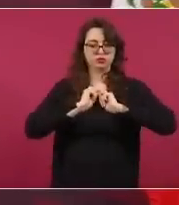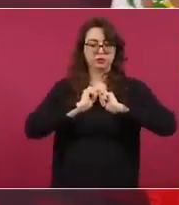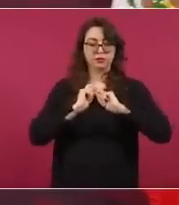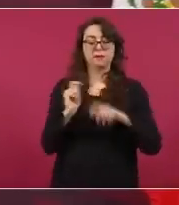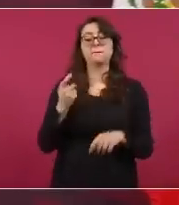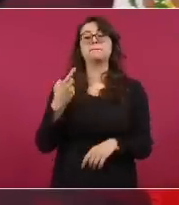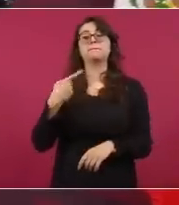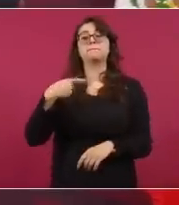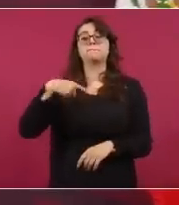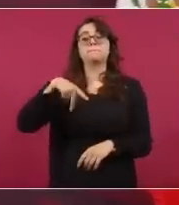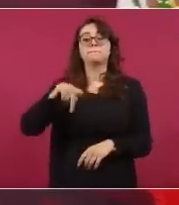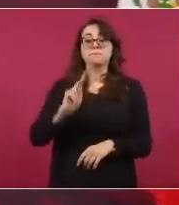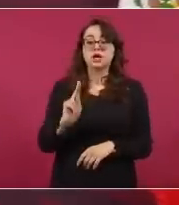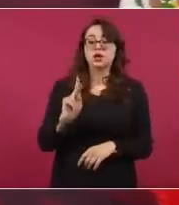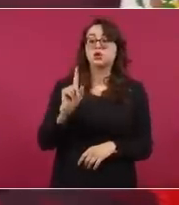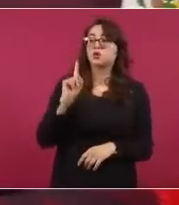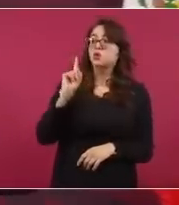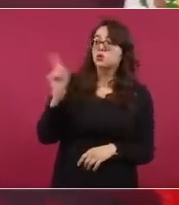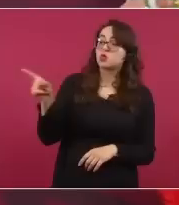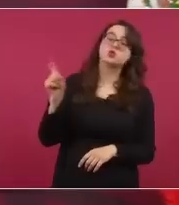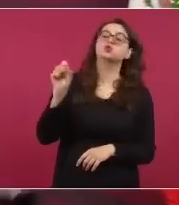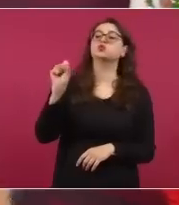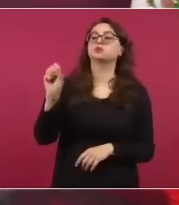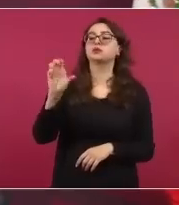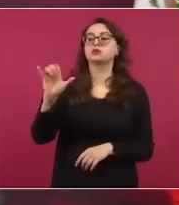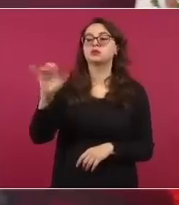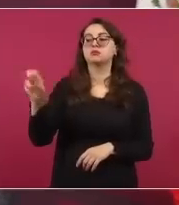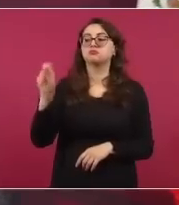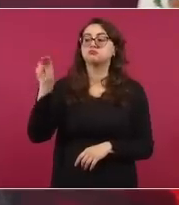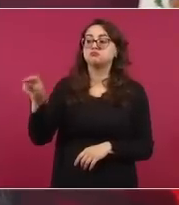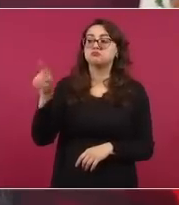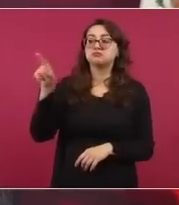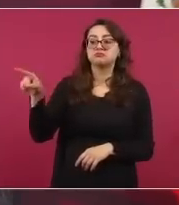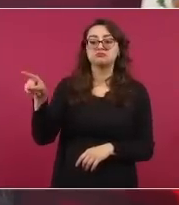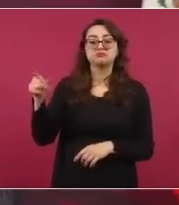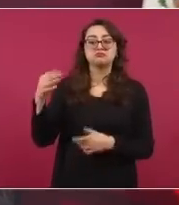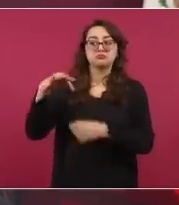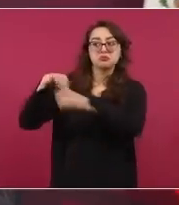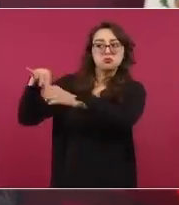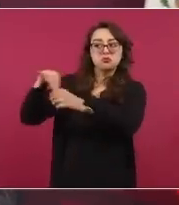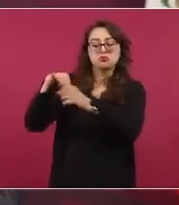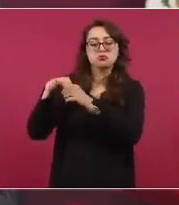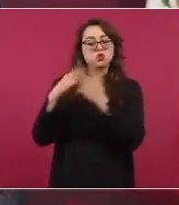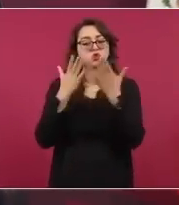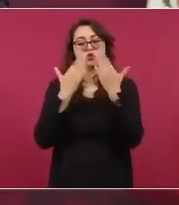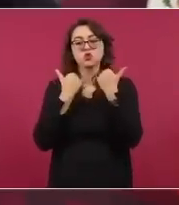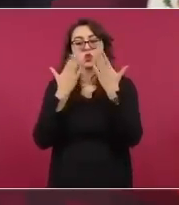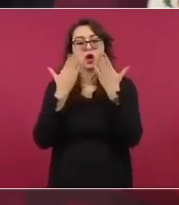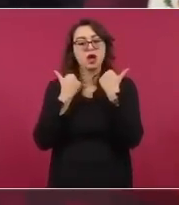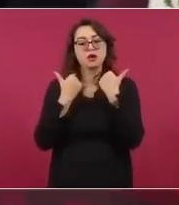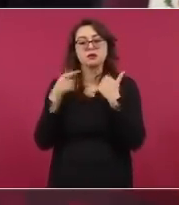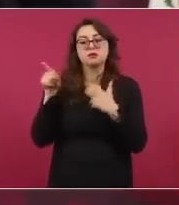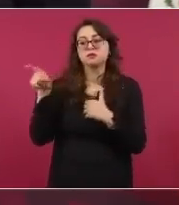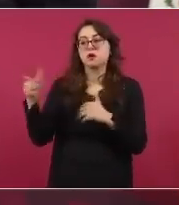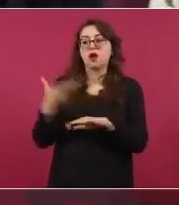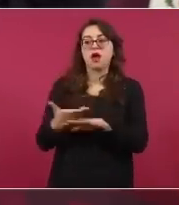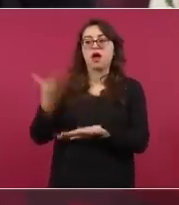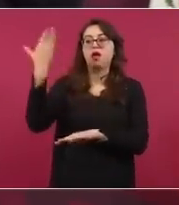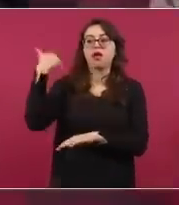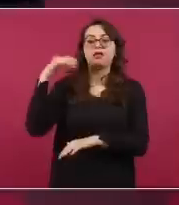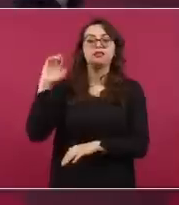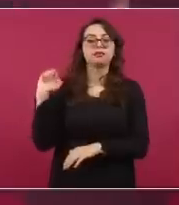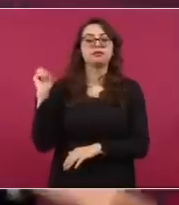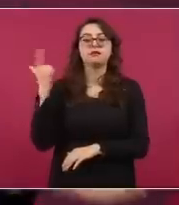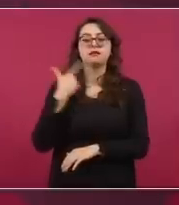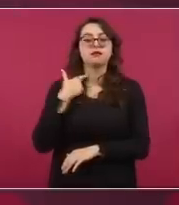heredó del antiguo régimen y está prácticamente